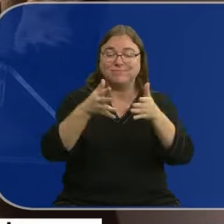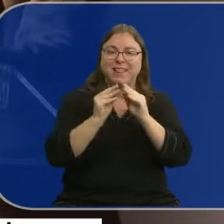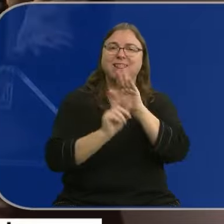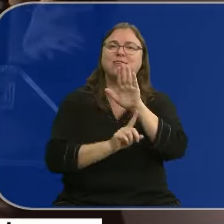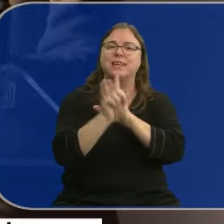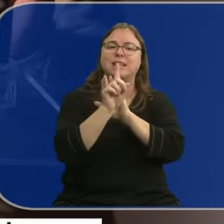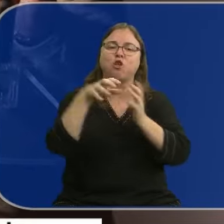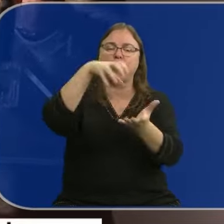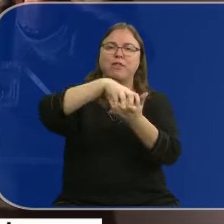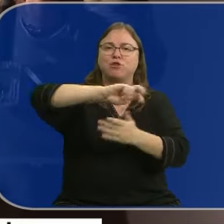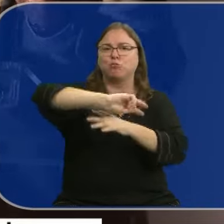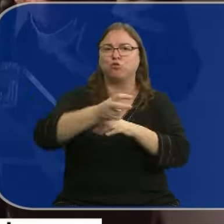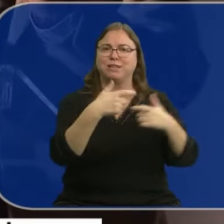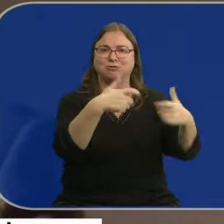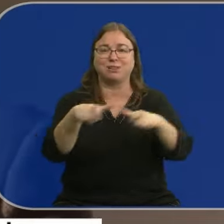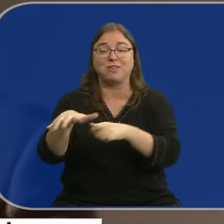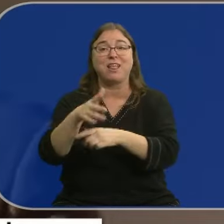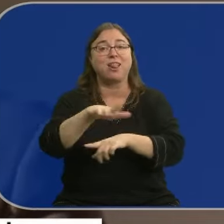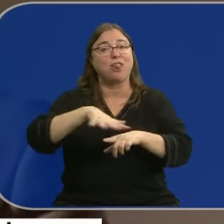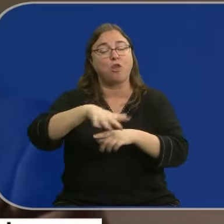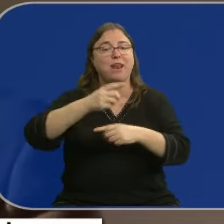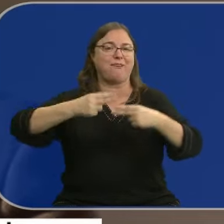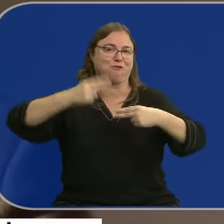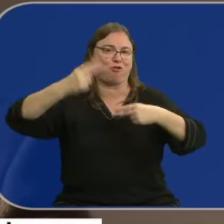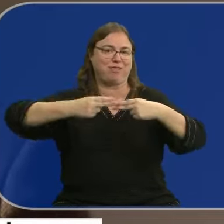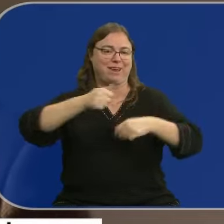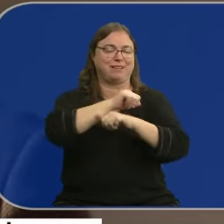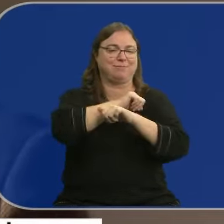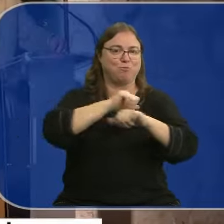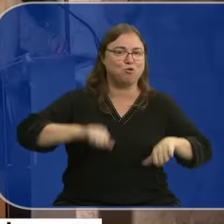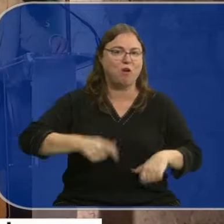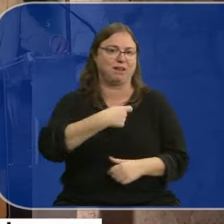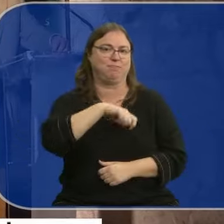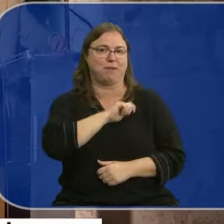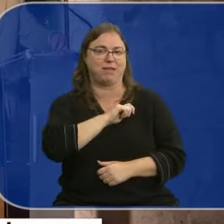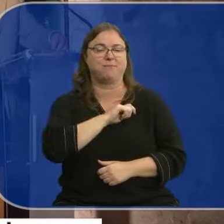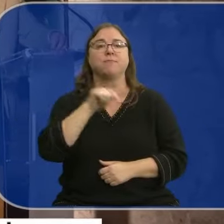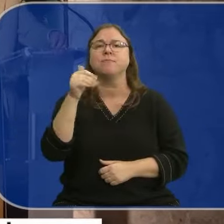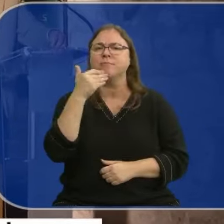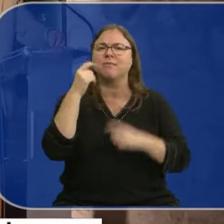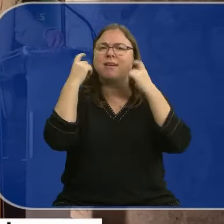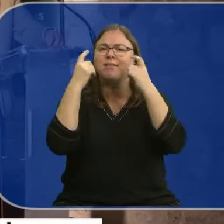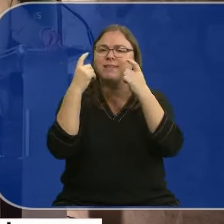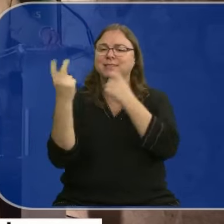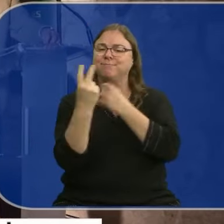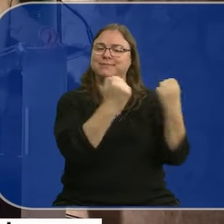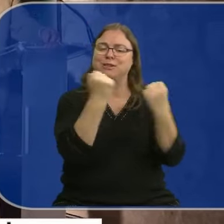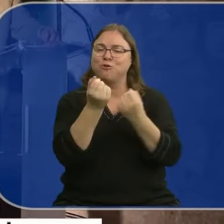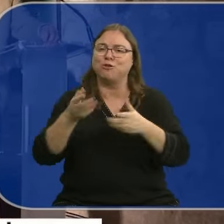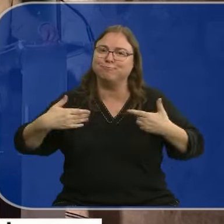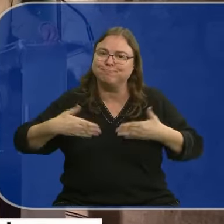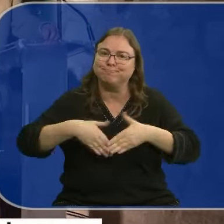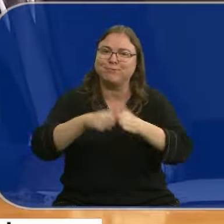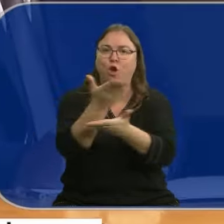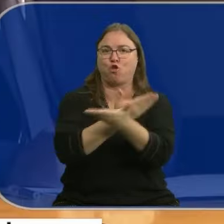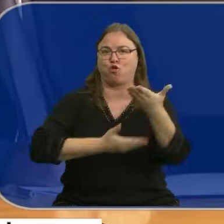centros multisectoriales en zonas que hacen frontera entre España y Portugal. Una reunión con el fin de coordinar esfuerzos entre instituciones hacia un modelo